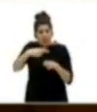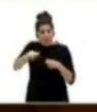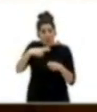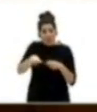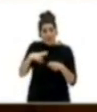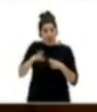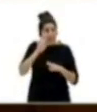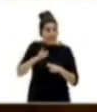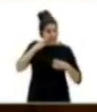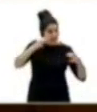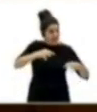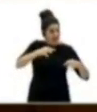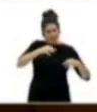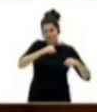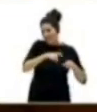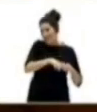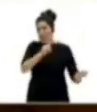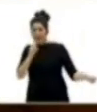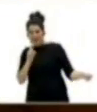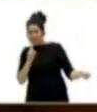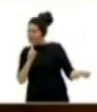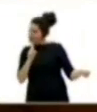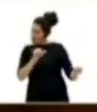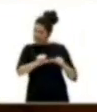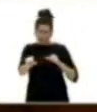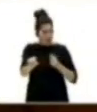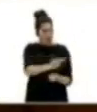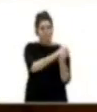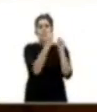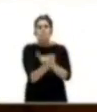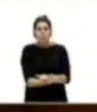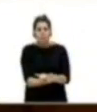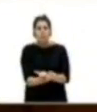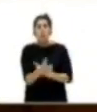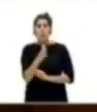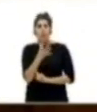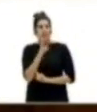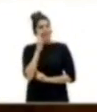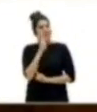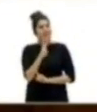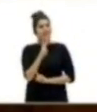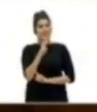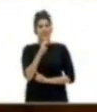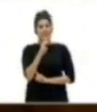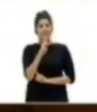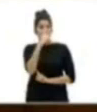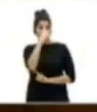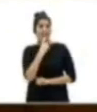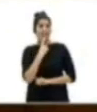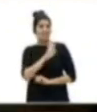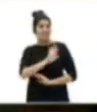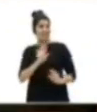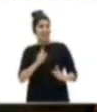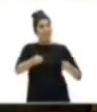de la realidad y eso, a partir de ahora, debe cambiar. Y no solo en cuanto a imagen y